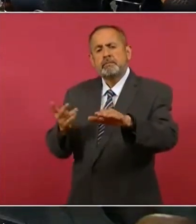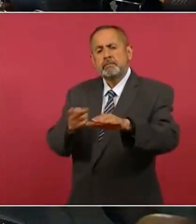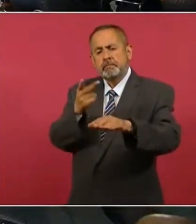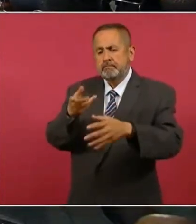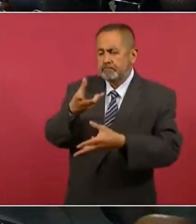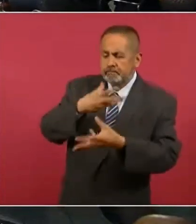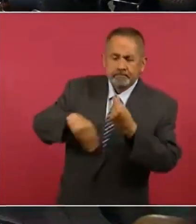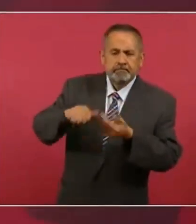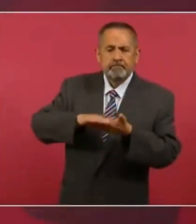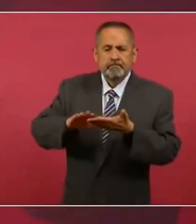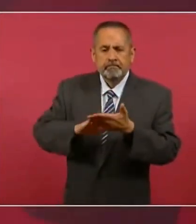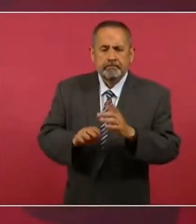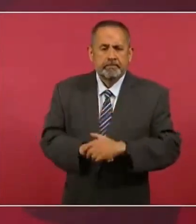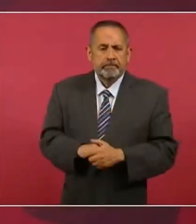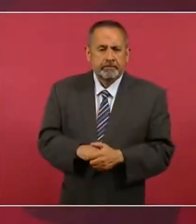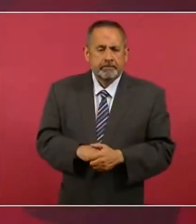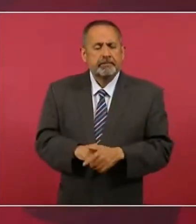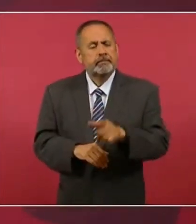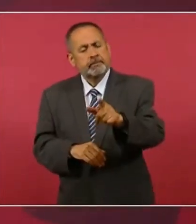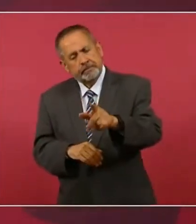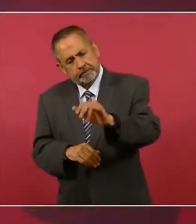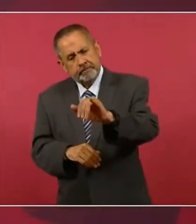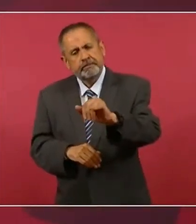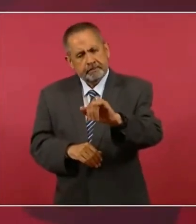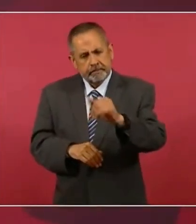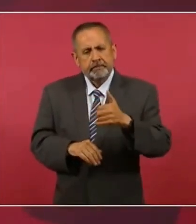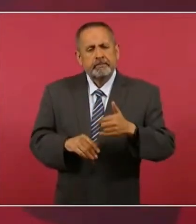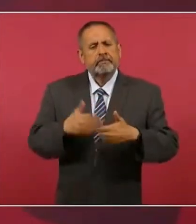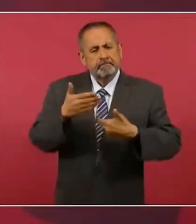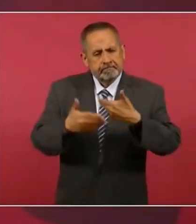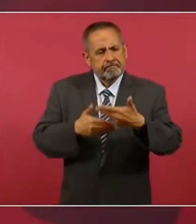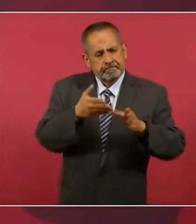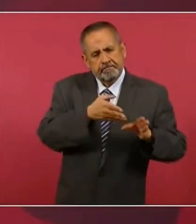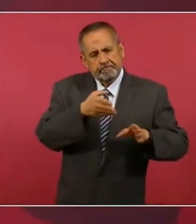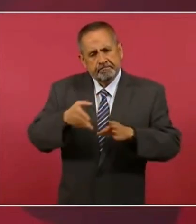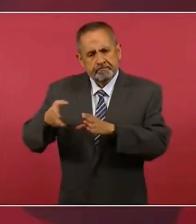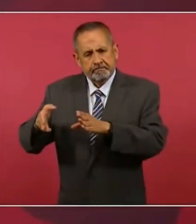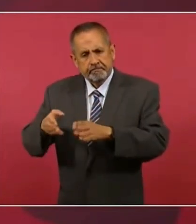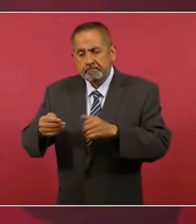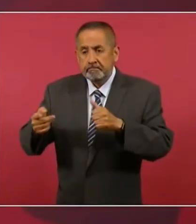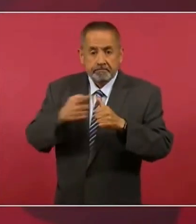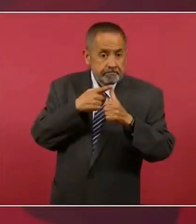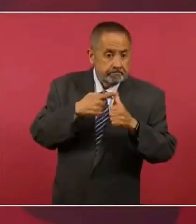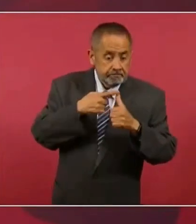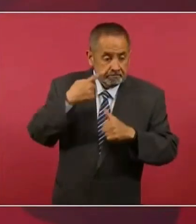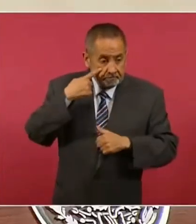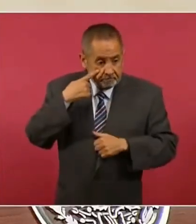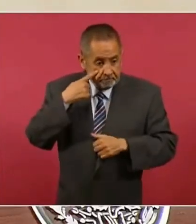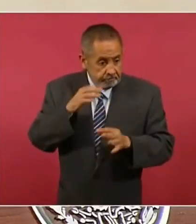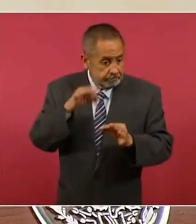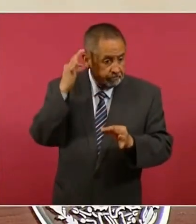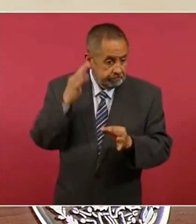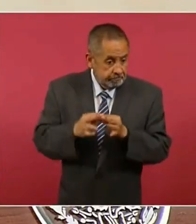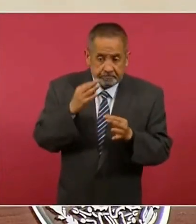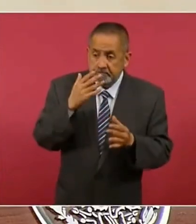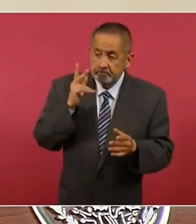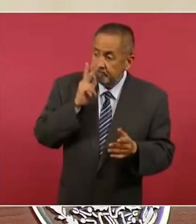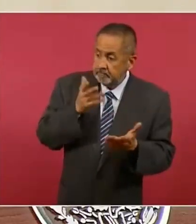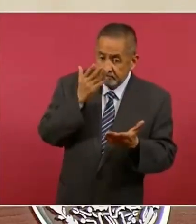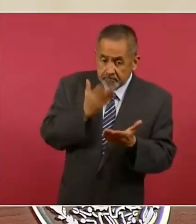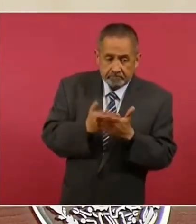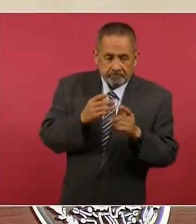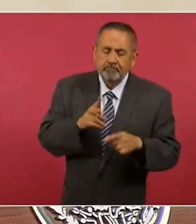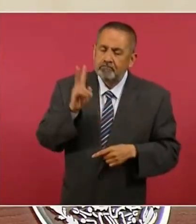presidente... Es que eso es un proceso, también se hace cuando se demuestra pues de que